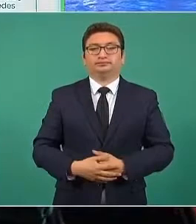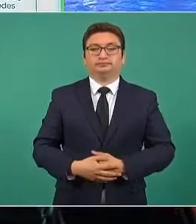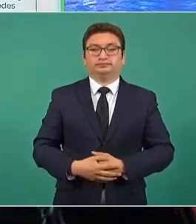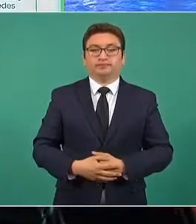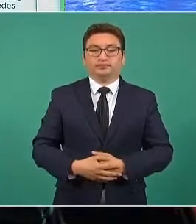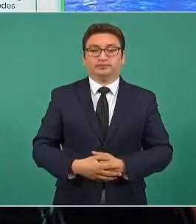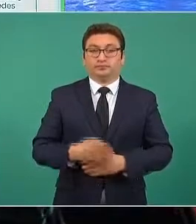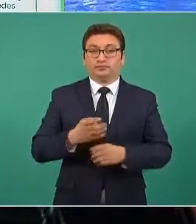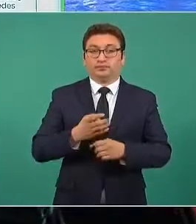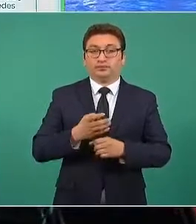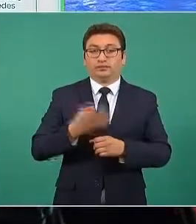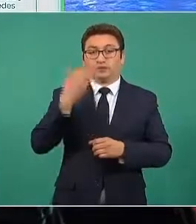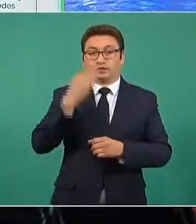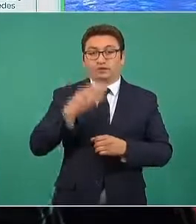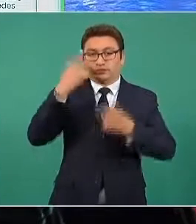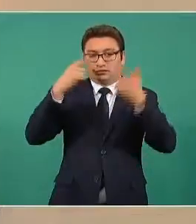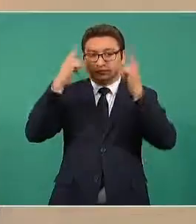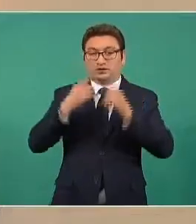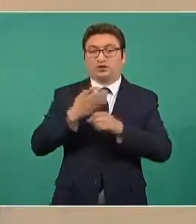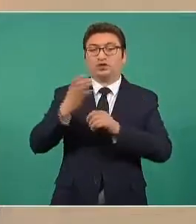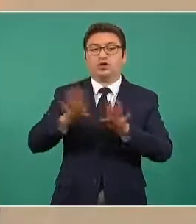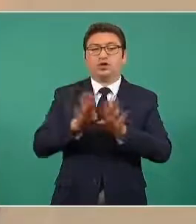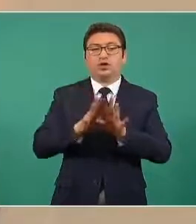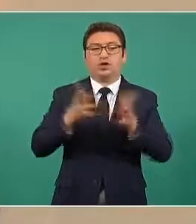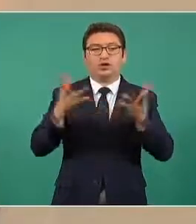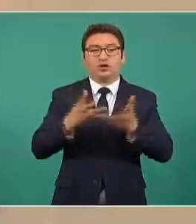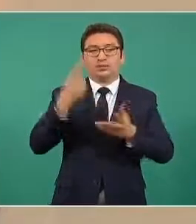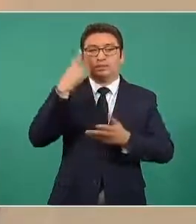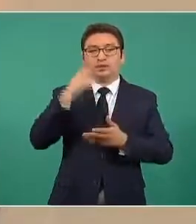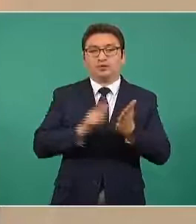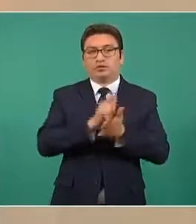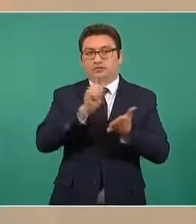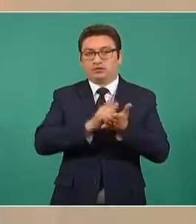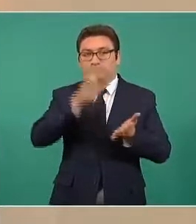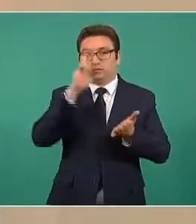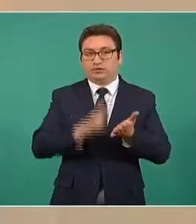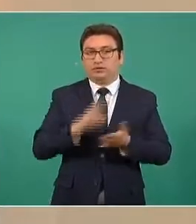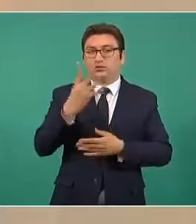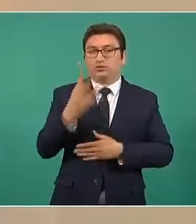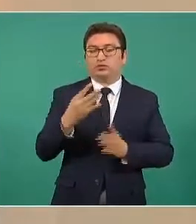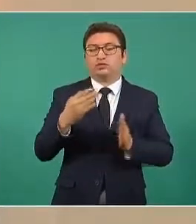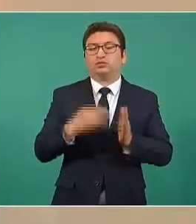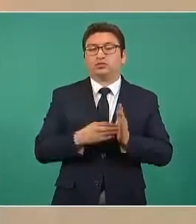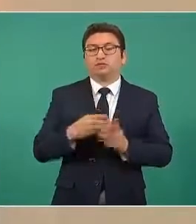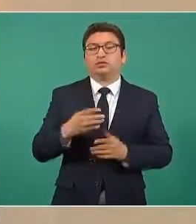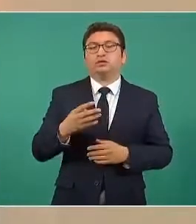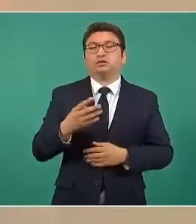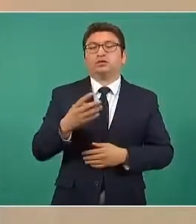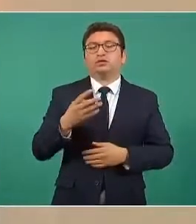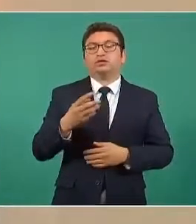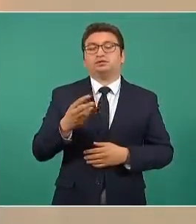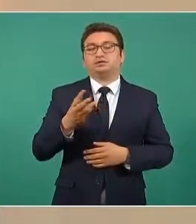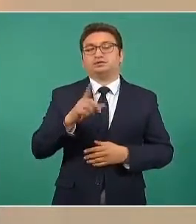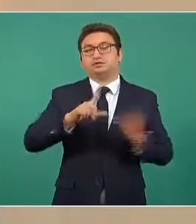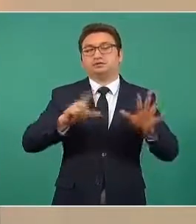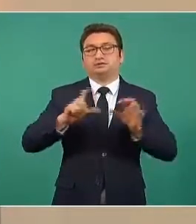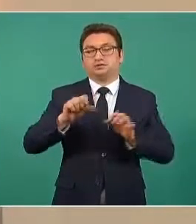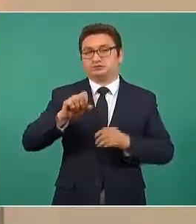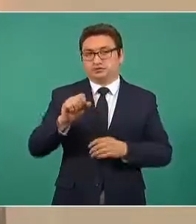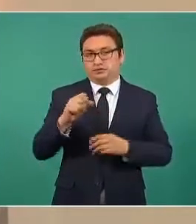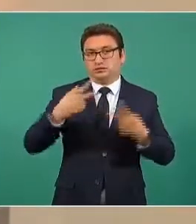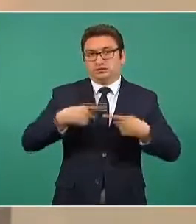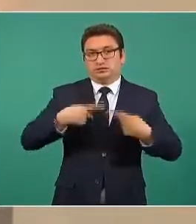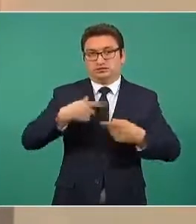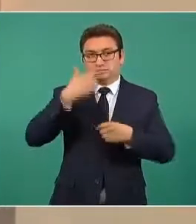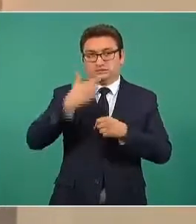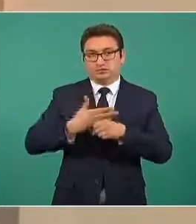En el Estado de Derecho en la Mar, operaciones navales para la aplicación de la ley también. Hay 4 mil 760 elementos. Estamos en